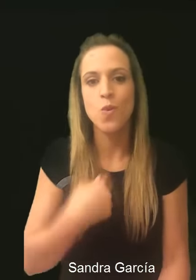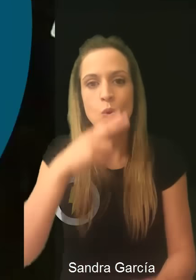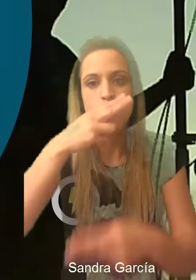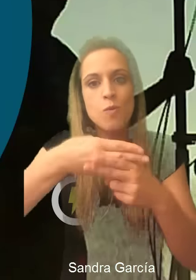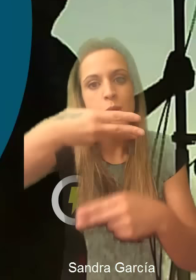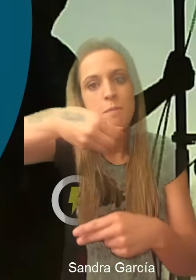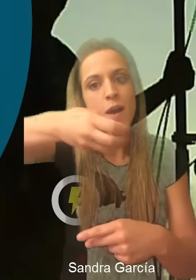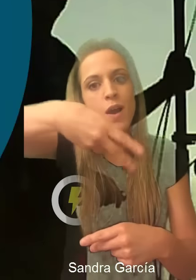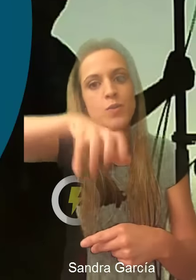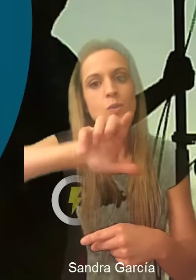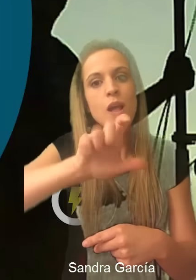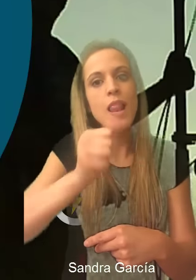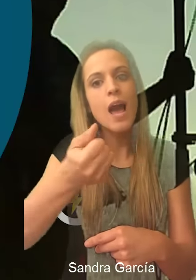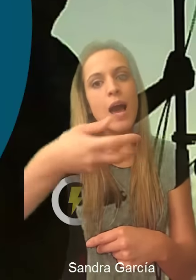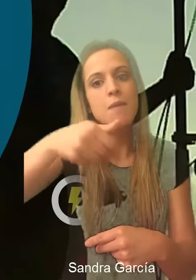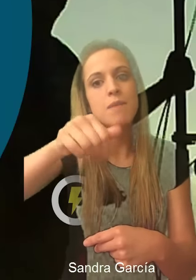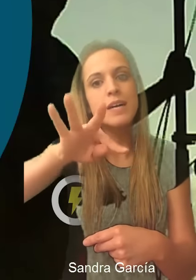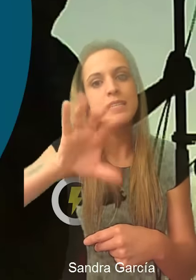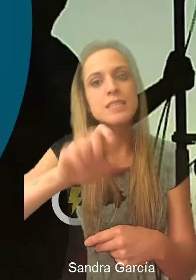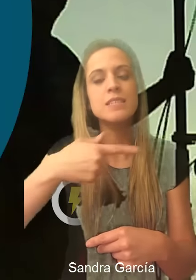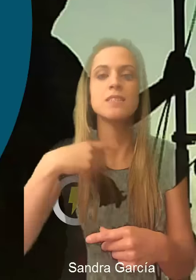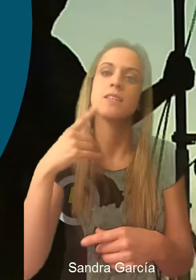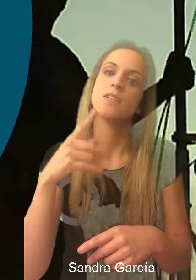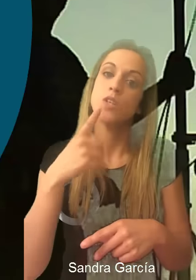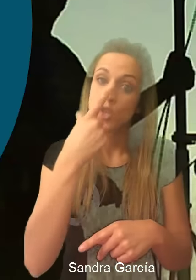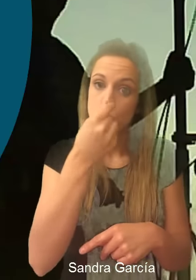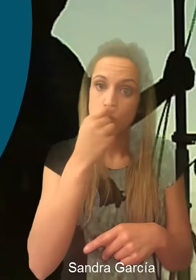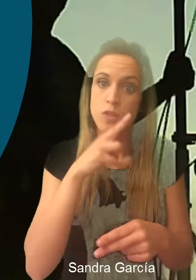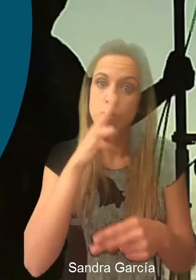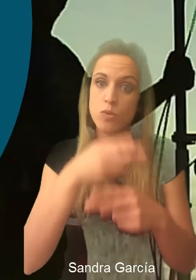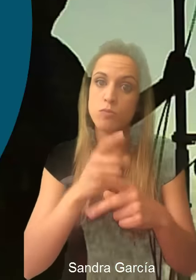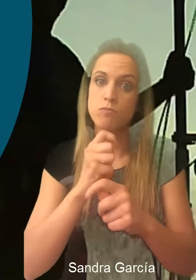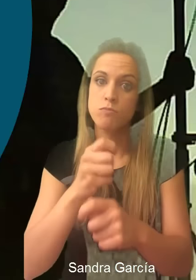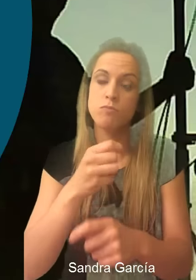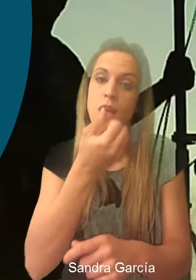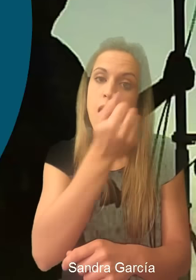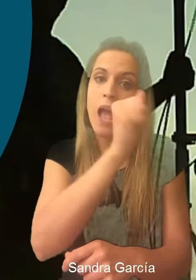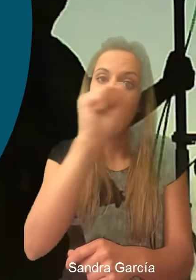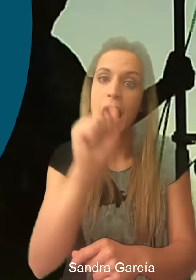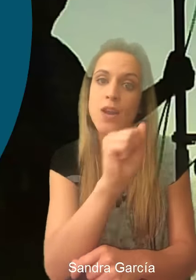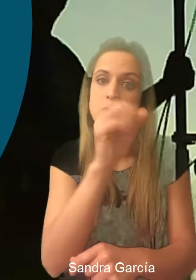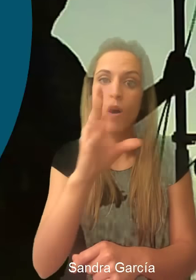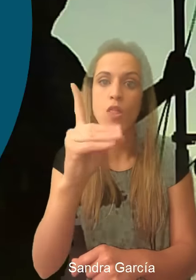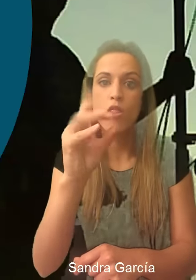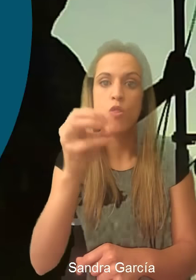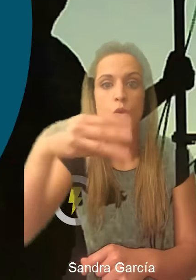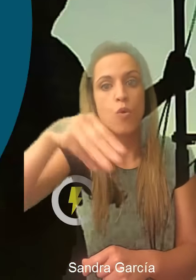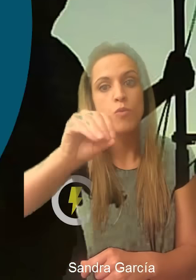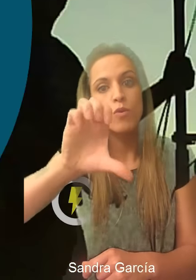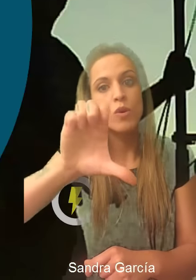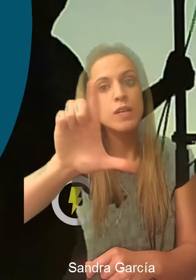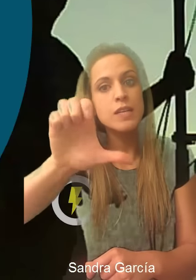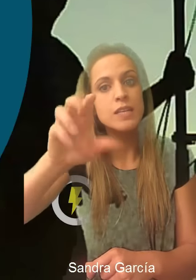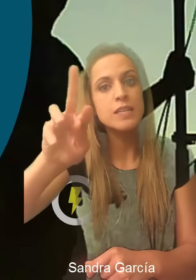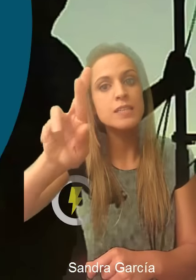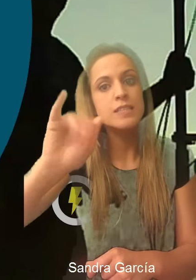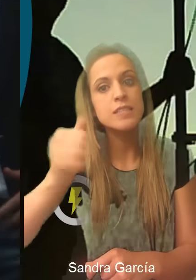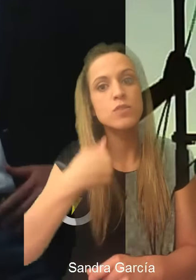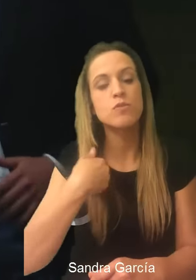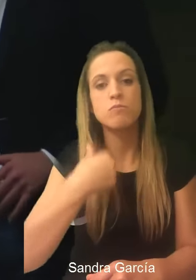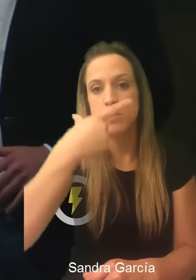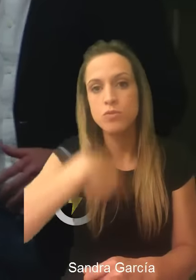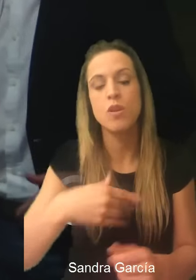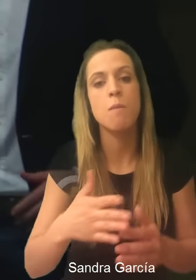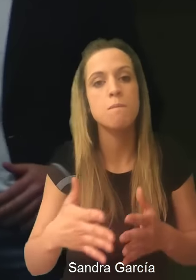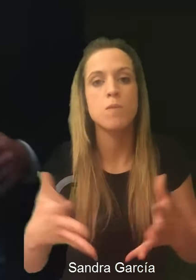Yo soy Manuel Amate, en Twitter me conocen como ArrobaDomoElectra y, bueno, soy un joven emprendedor.